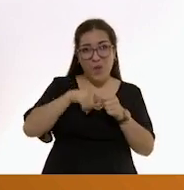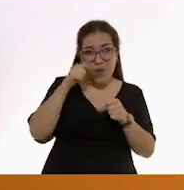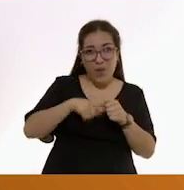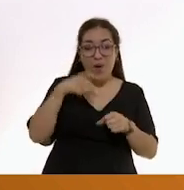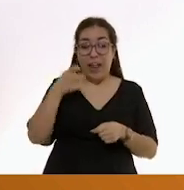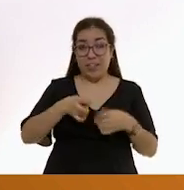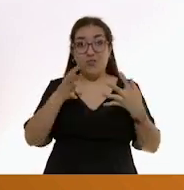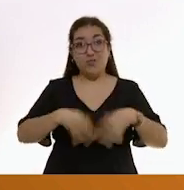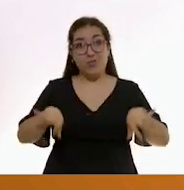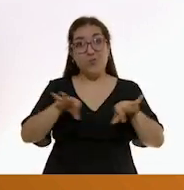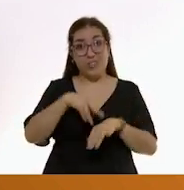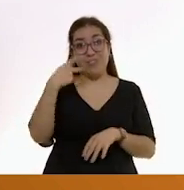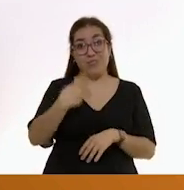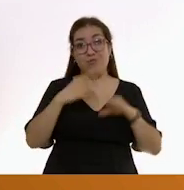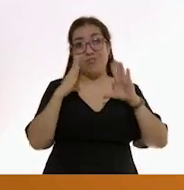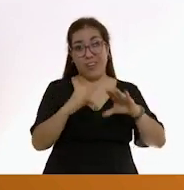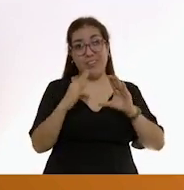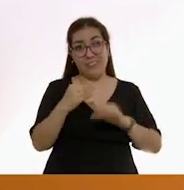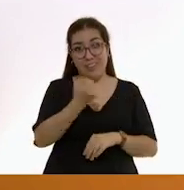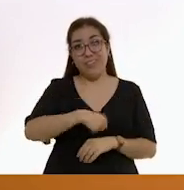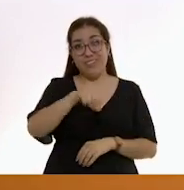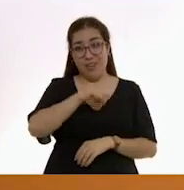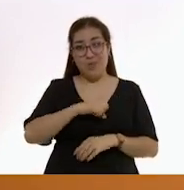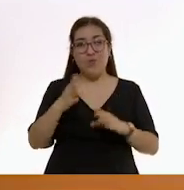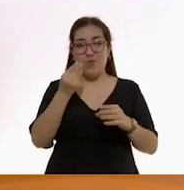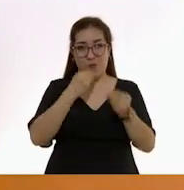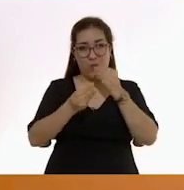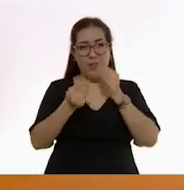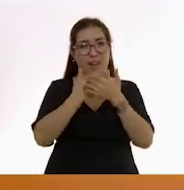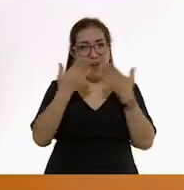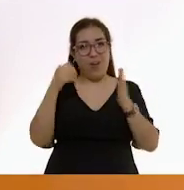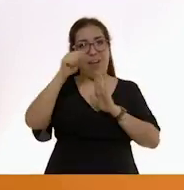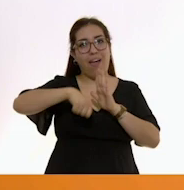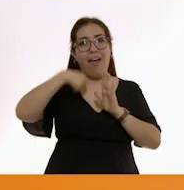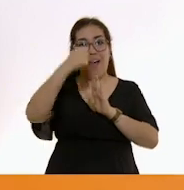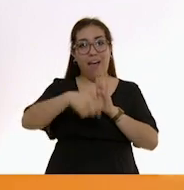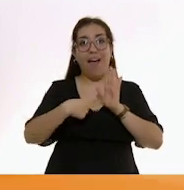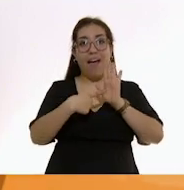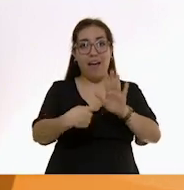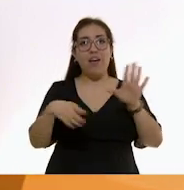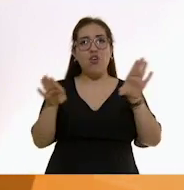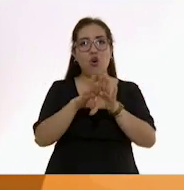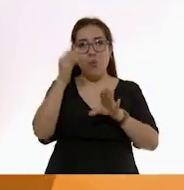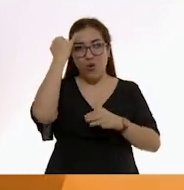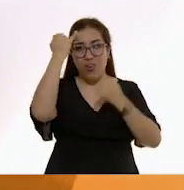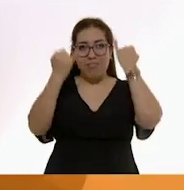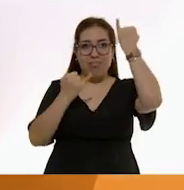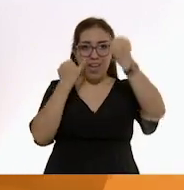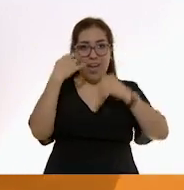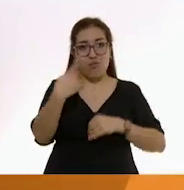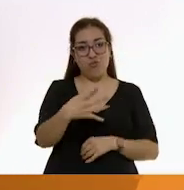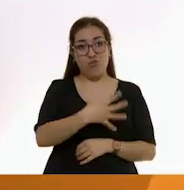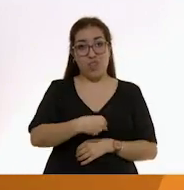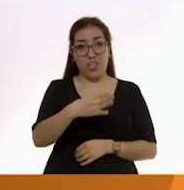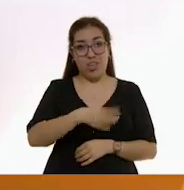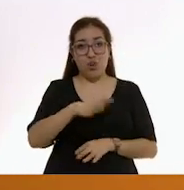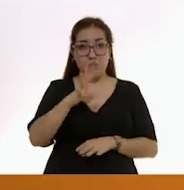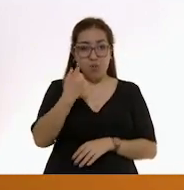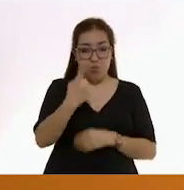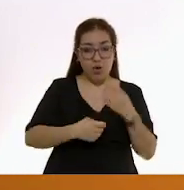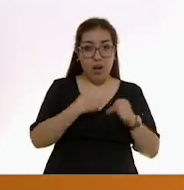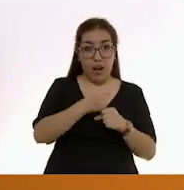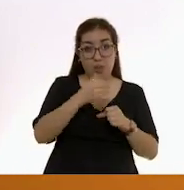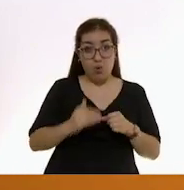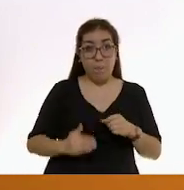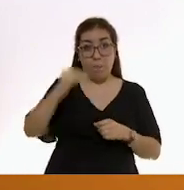alimentación saludable. Aquí te presentamos un vídeo con algunas ideas para que tus hijos e hijas mayores de un año